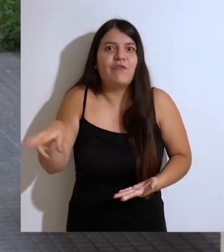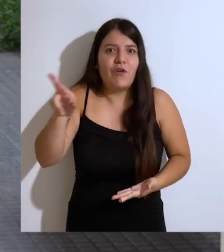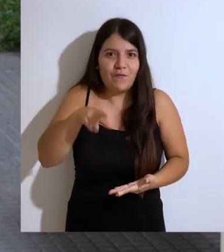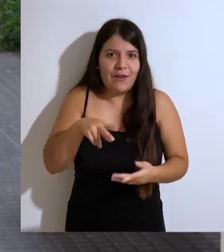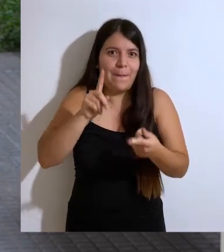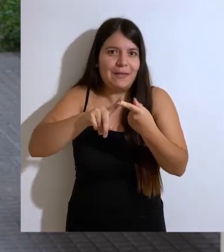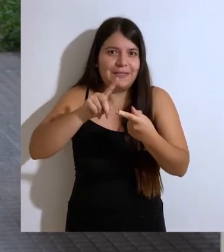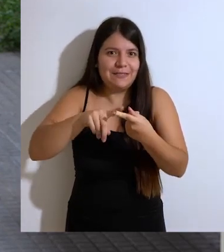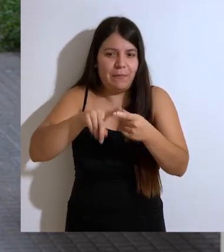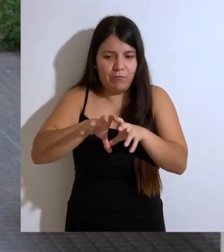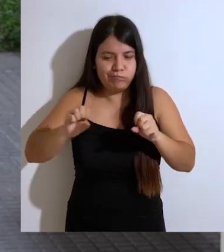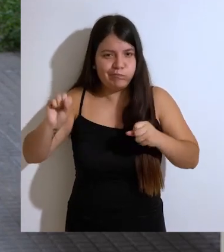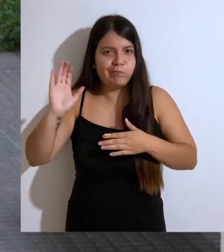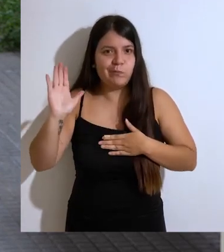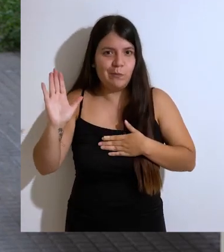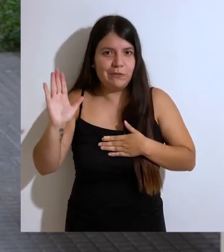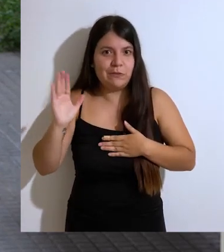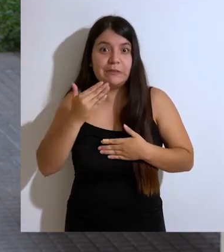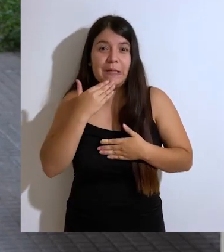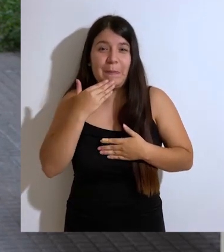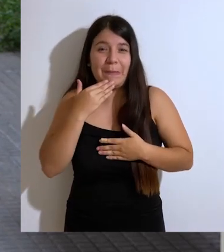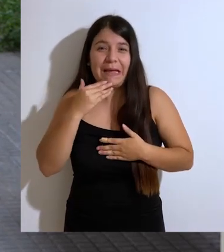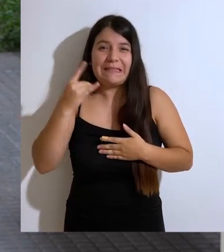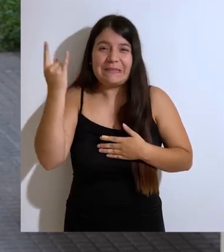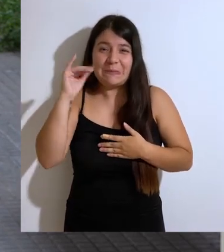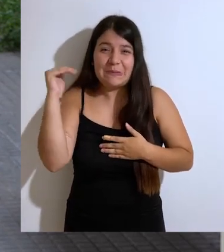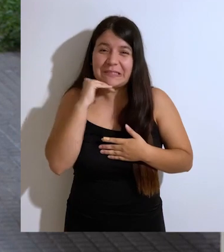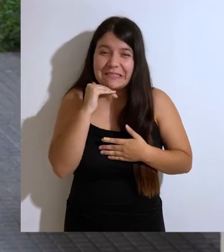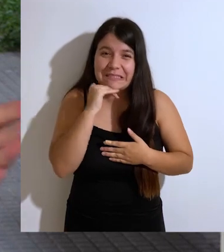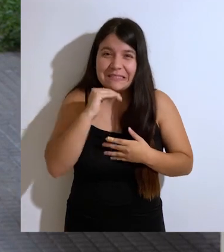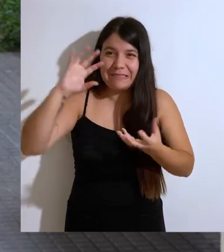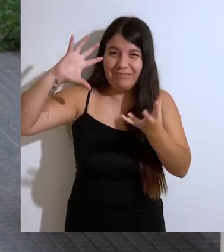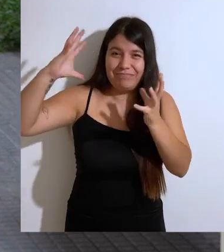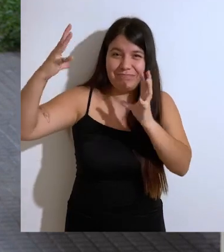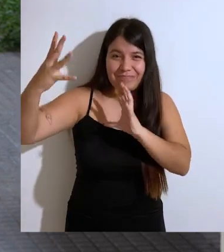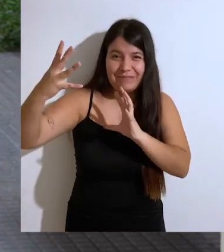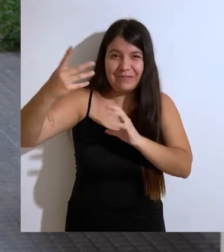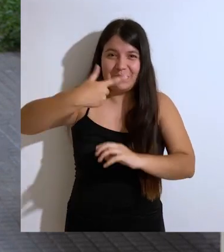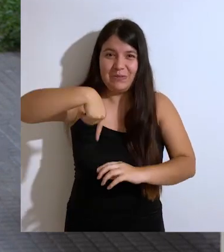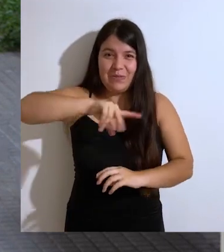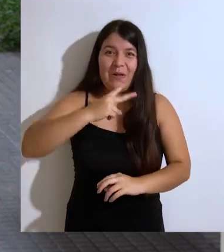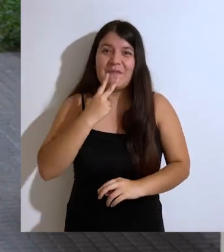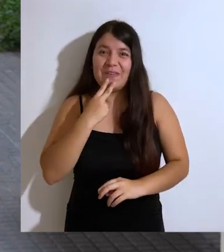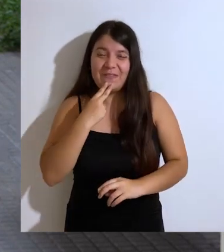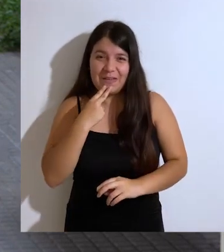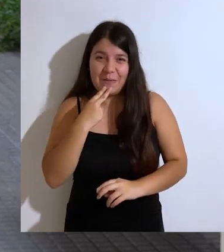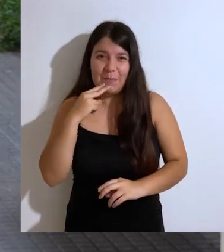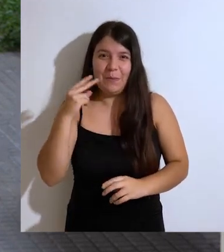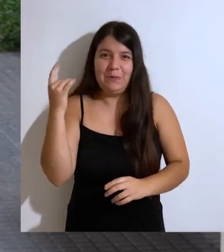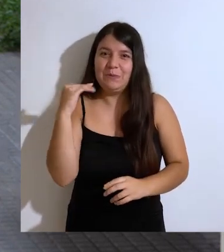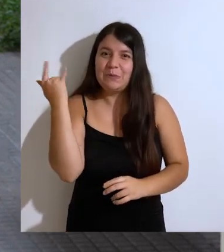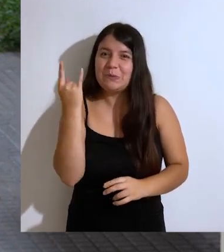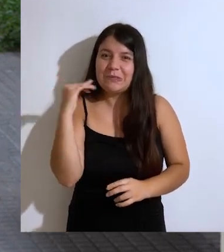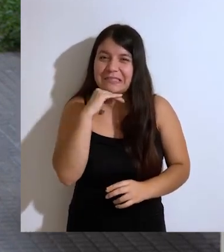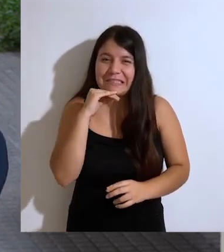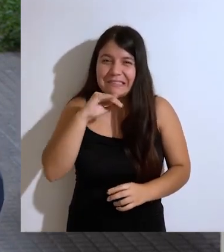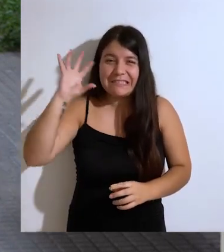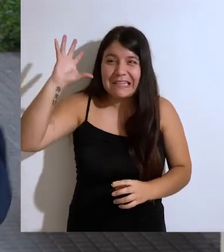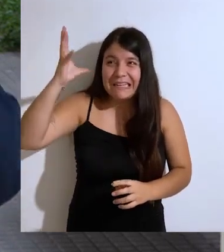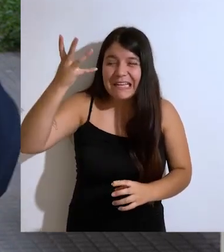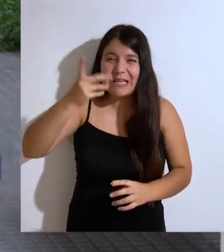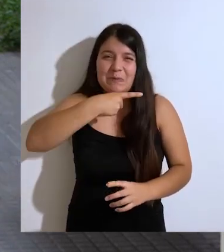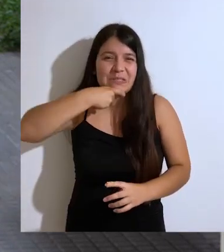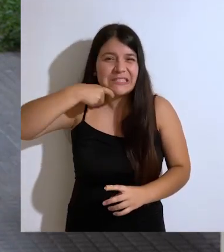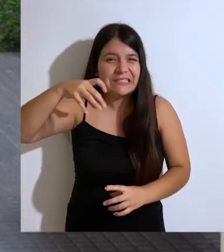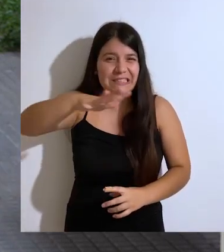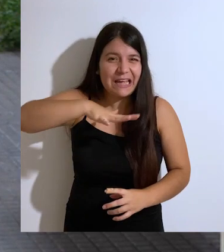hacer con un mayor compromiso. También la emergencia climática que nos preocupa a todas y a todos, lo estamos viviendo, estamos viviendo esta emergencia a través de